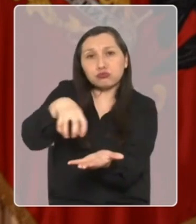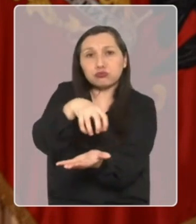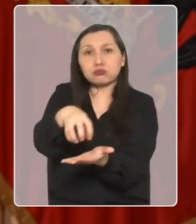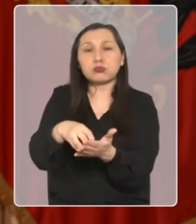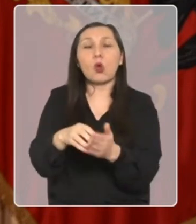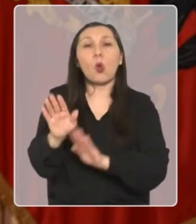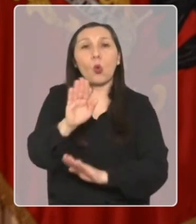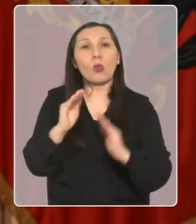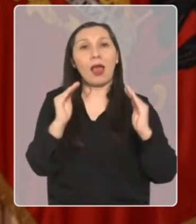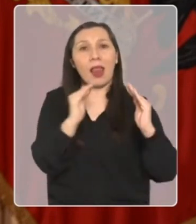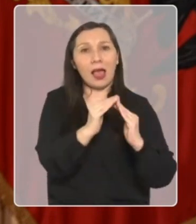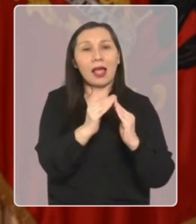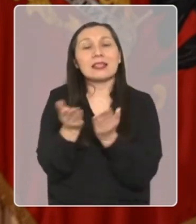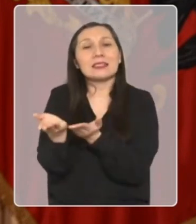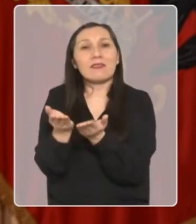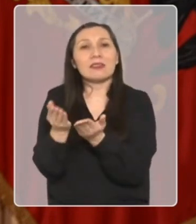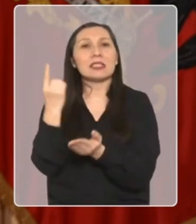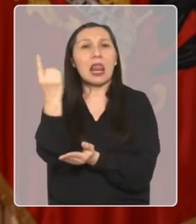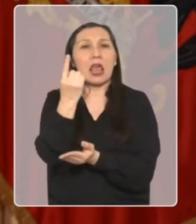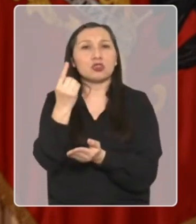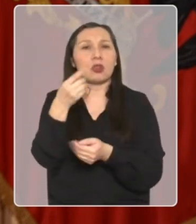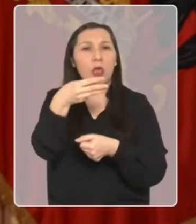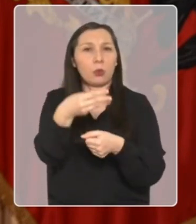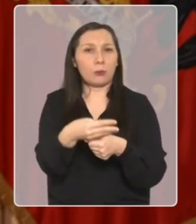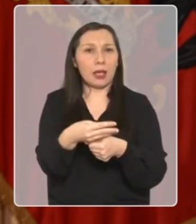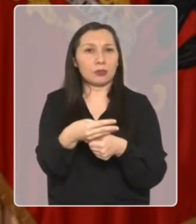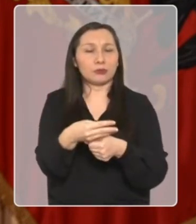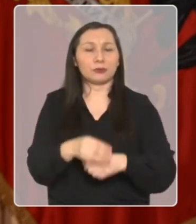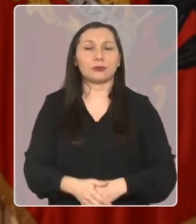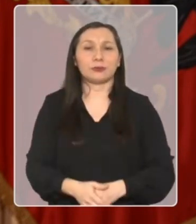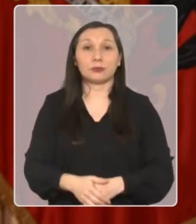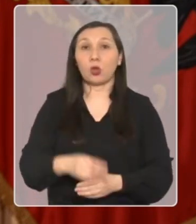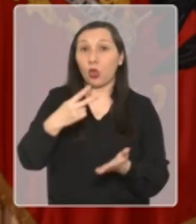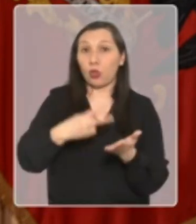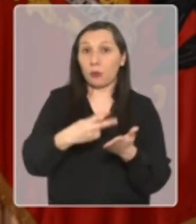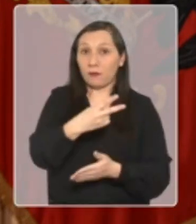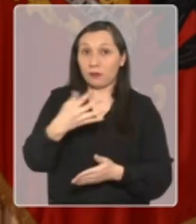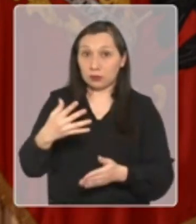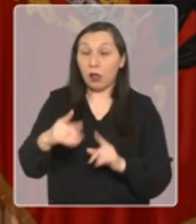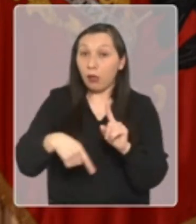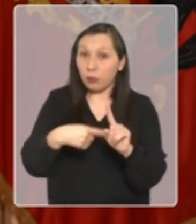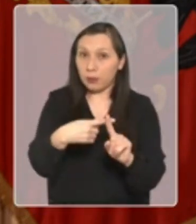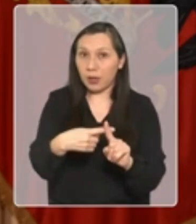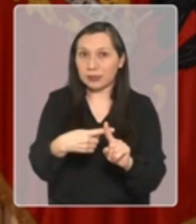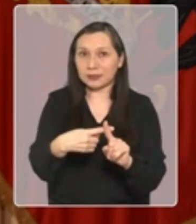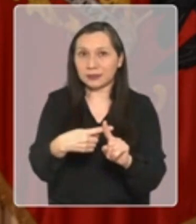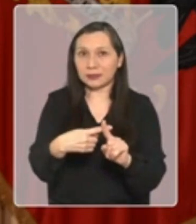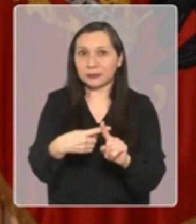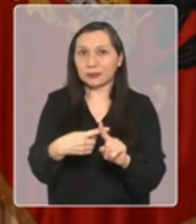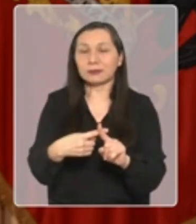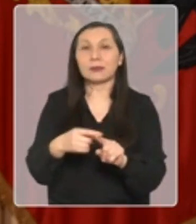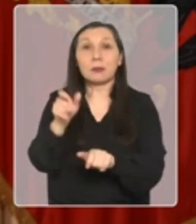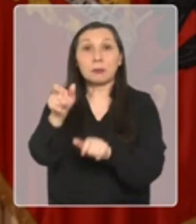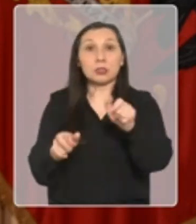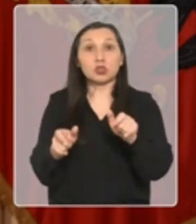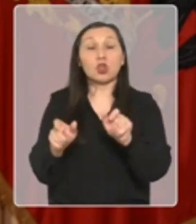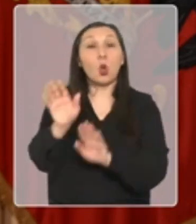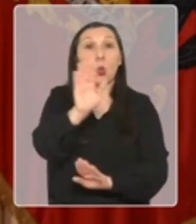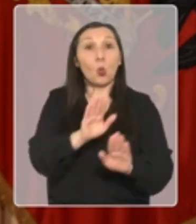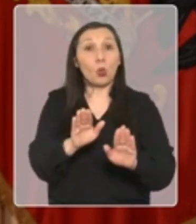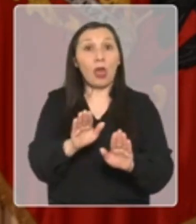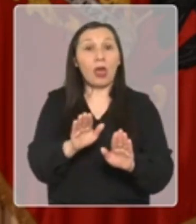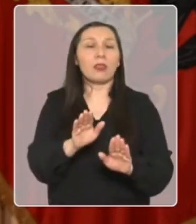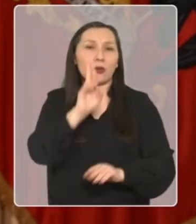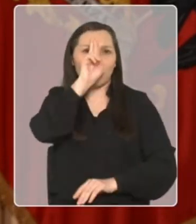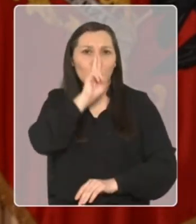crecerá el programa de cuidados domiciliarios del Servicio Nacional del Adulto Mayor. Desde el 2025, además, los y